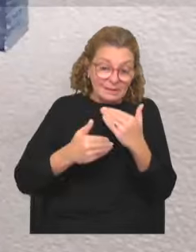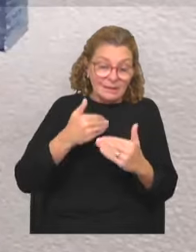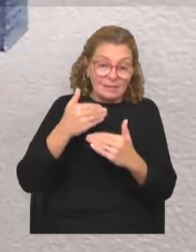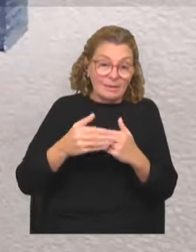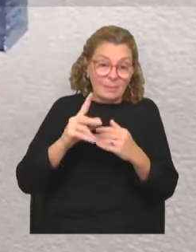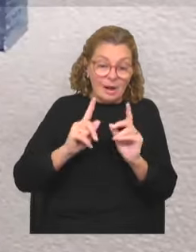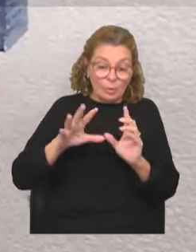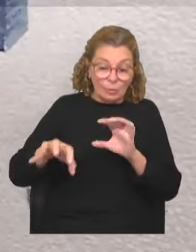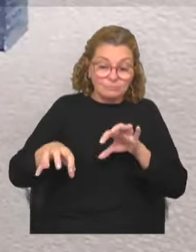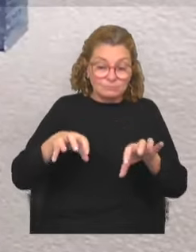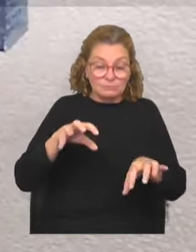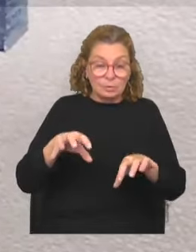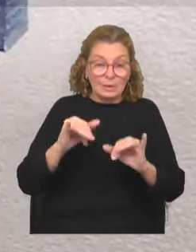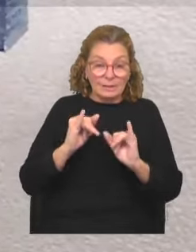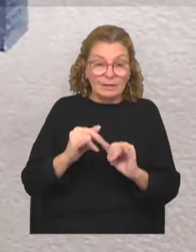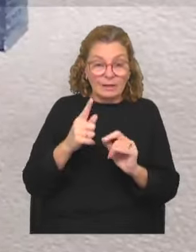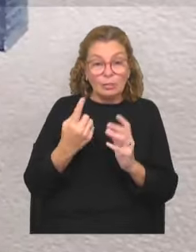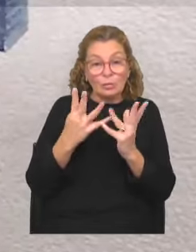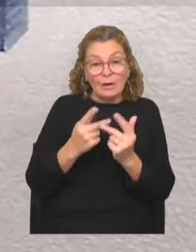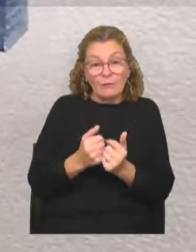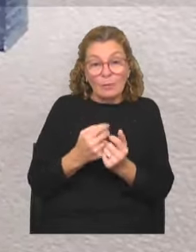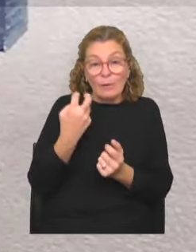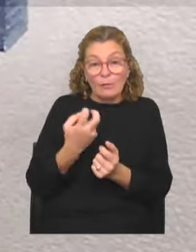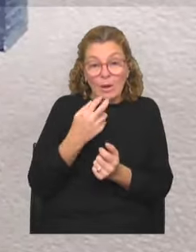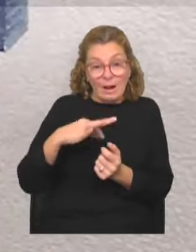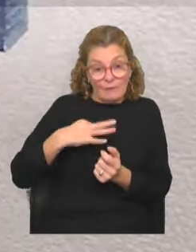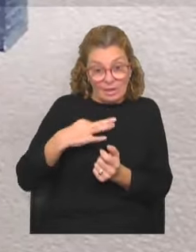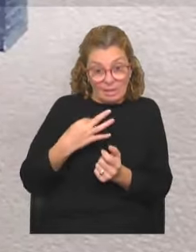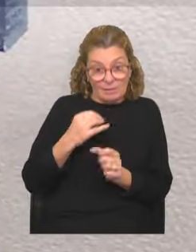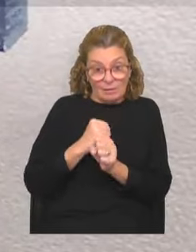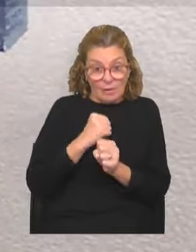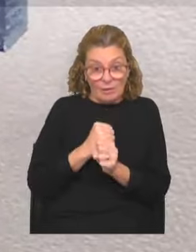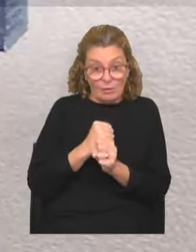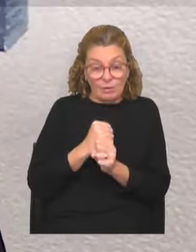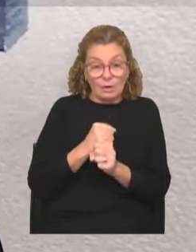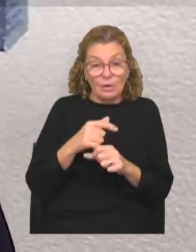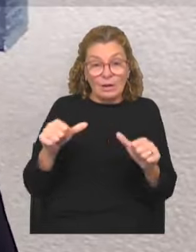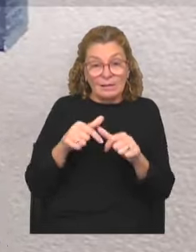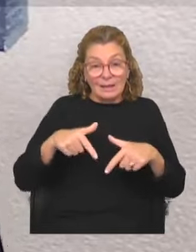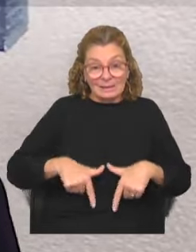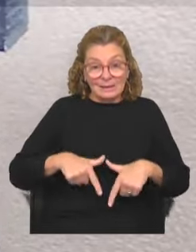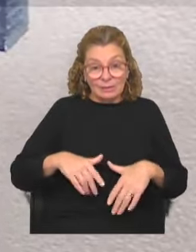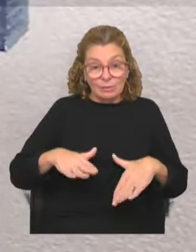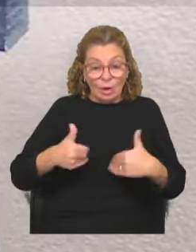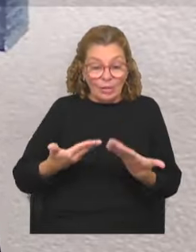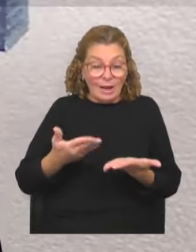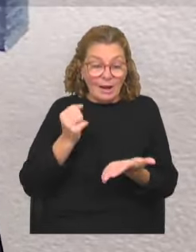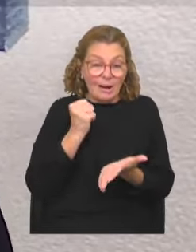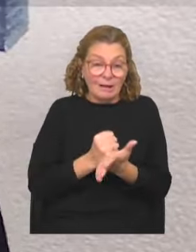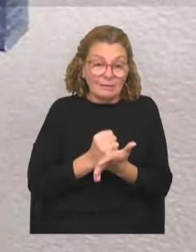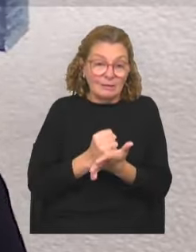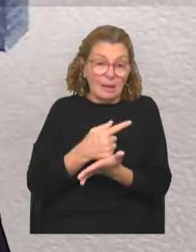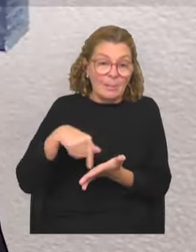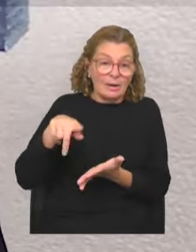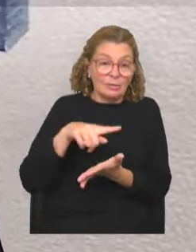sectores y esto es una forma de rebuscarse la vida. Entonces, lo que hace la Intendencia es tratar de dar las garantías para